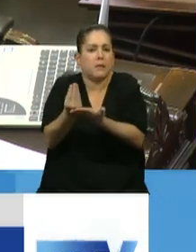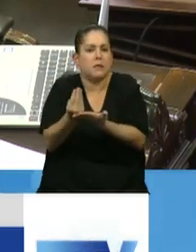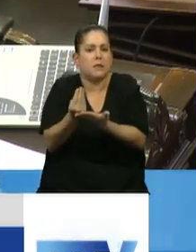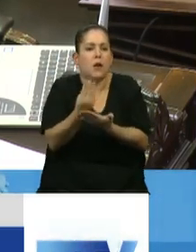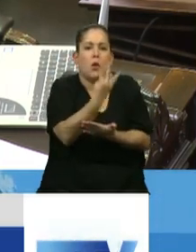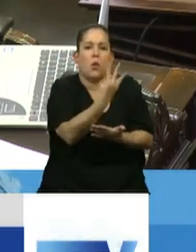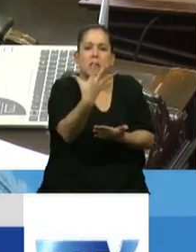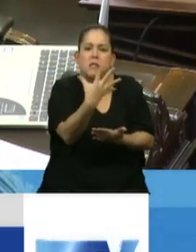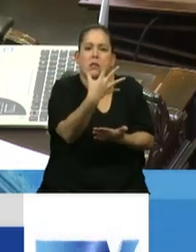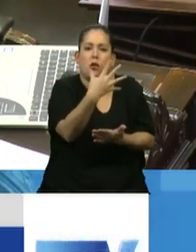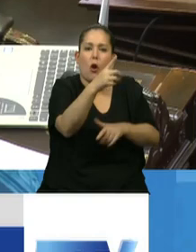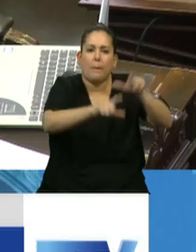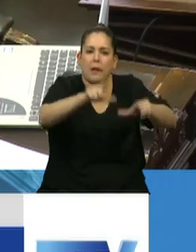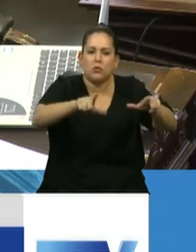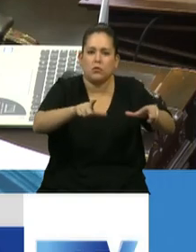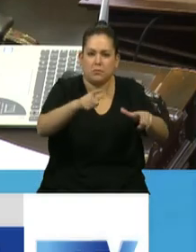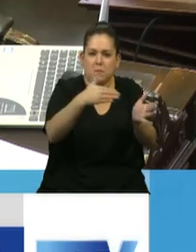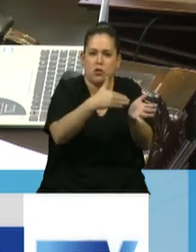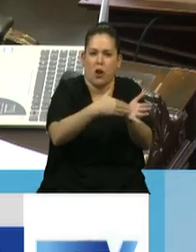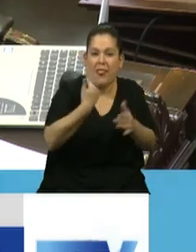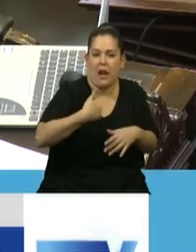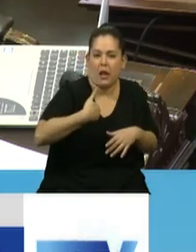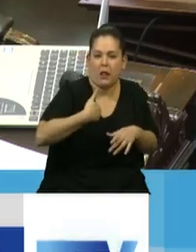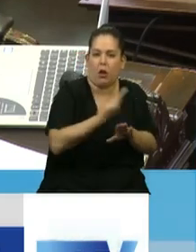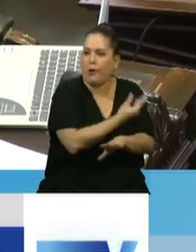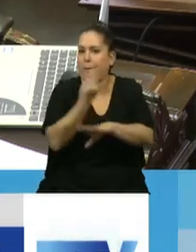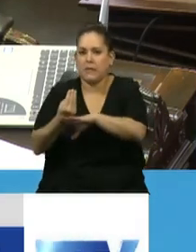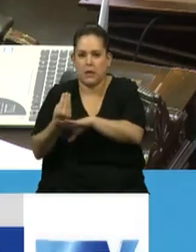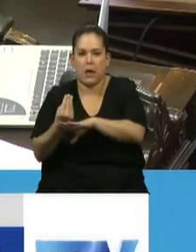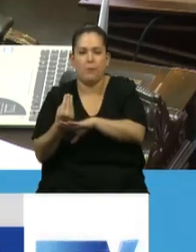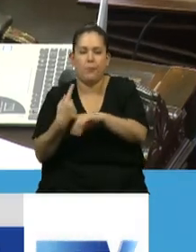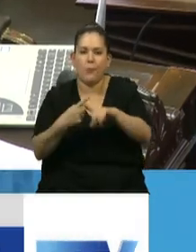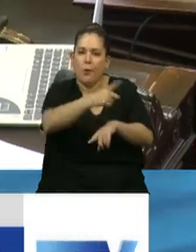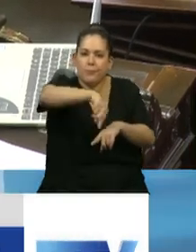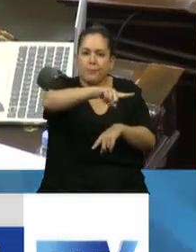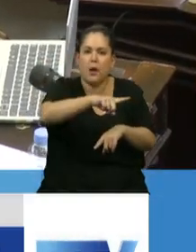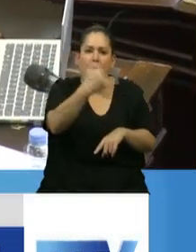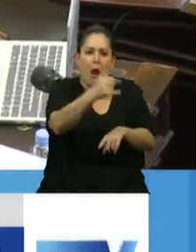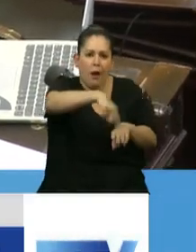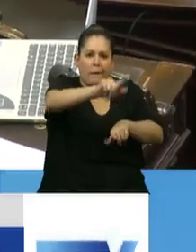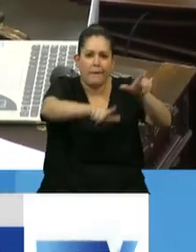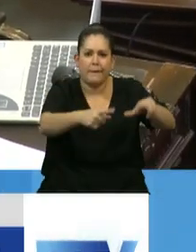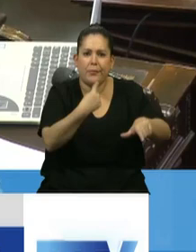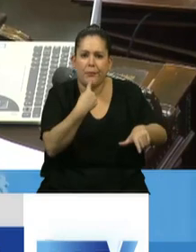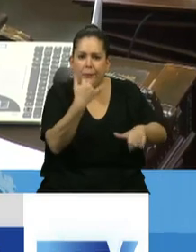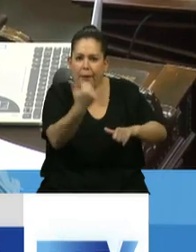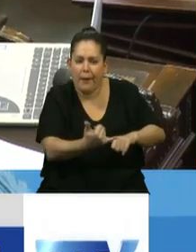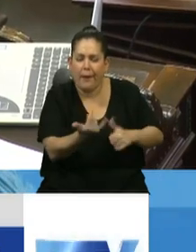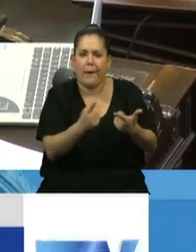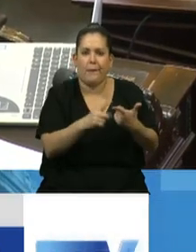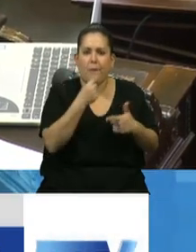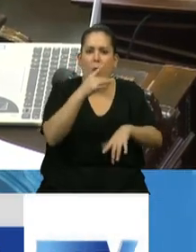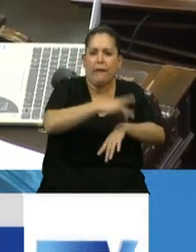millones de argentinos que hoy tienen muchas incertidumbres, que tienen que ver con la